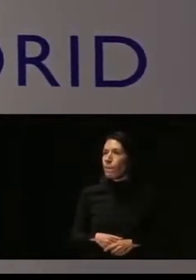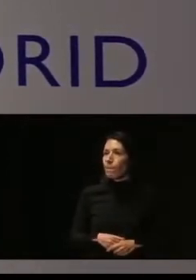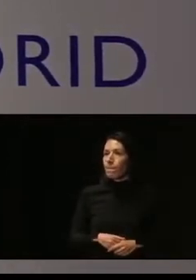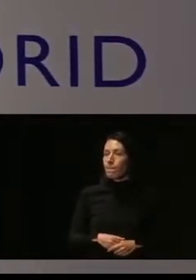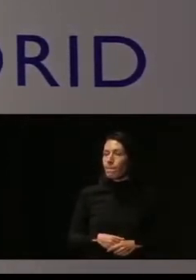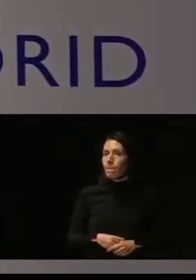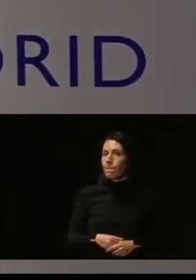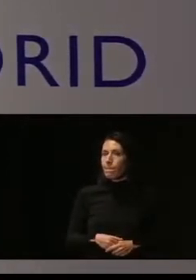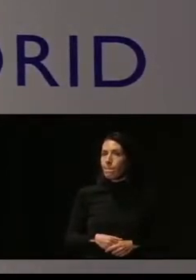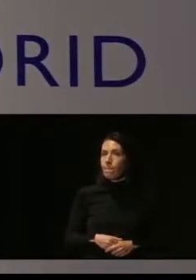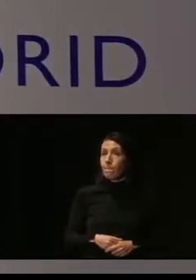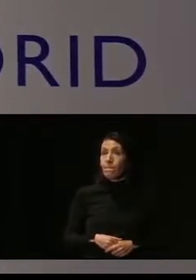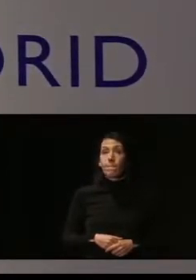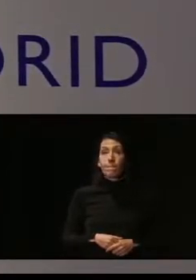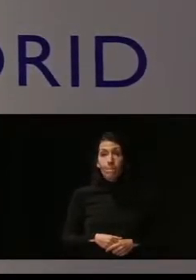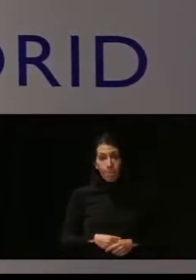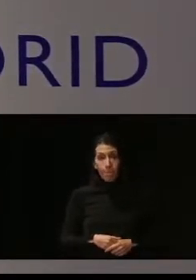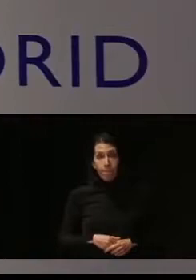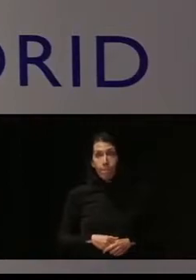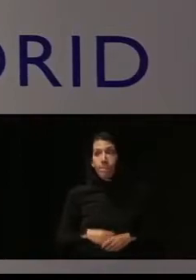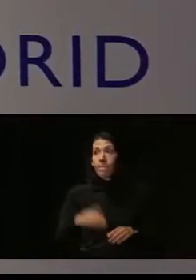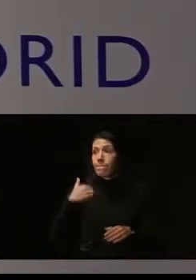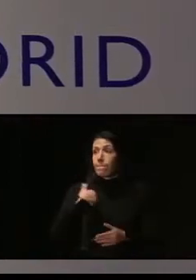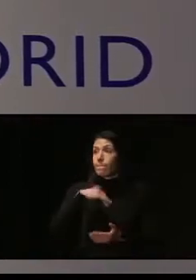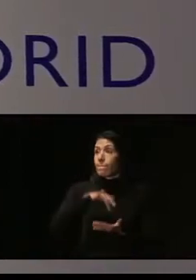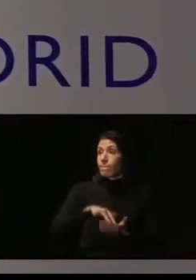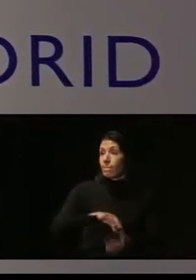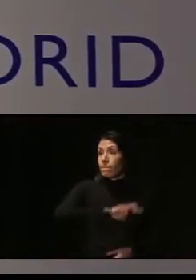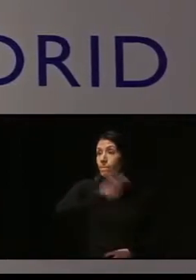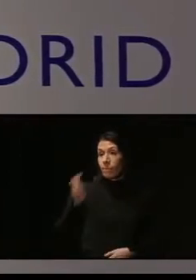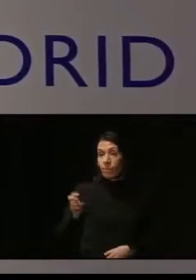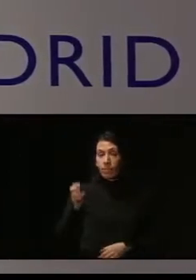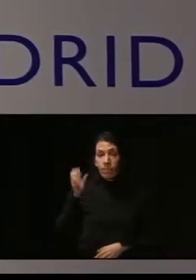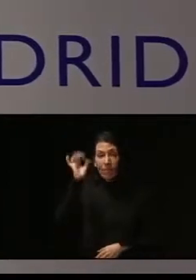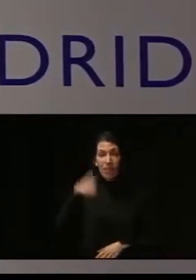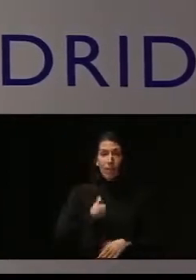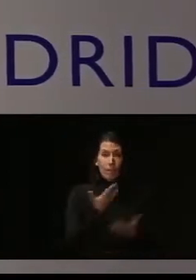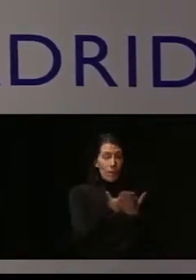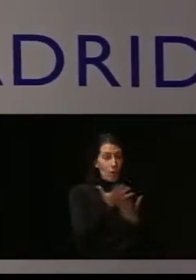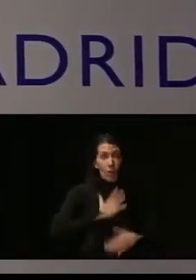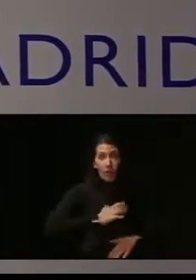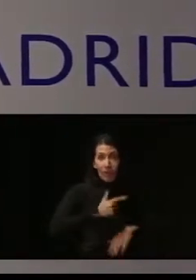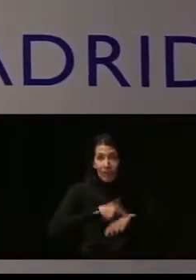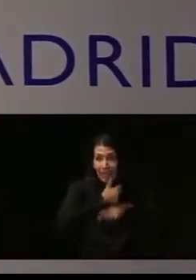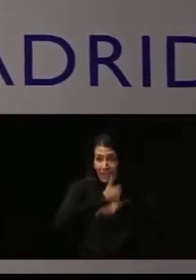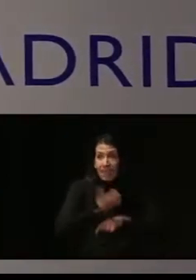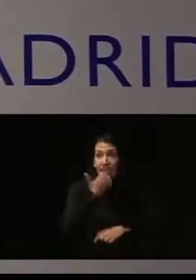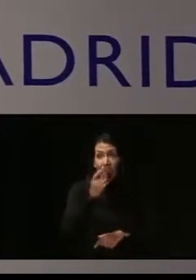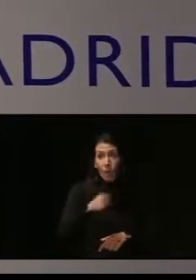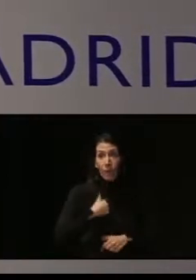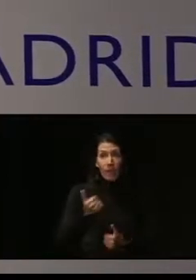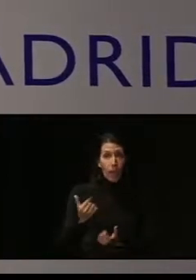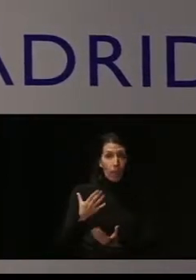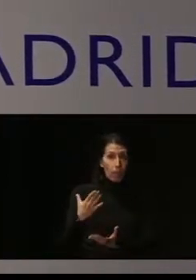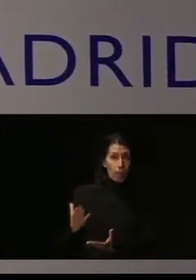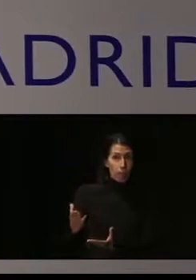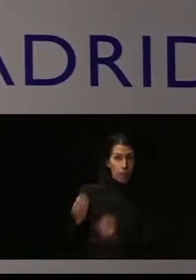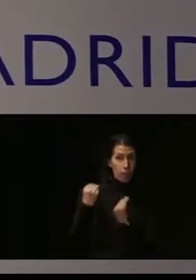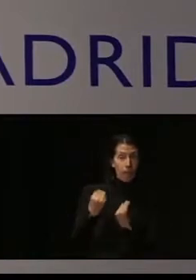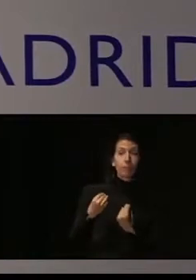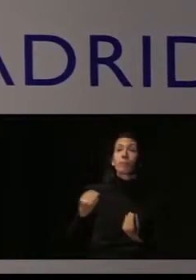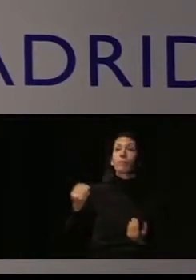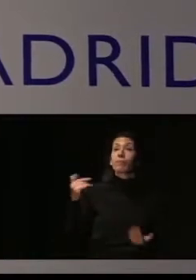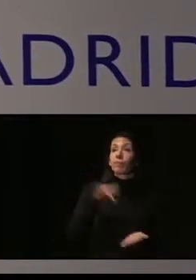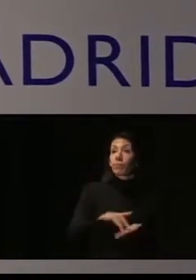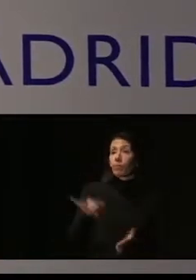vamos con la siguiente ponencia. Les pido que se ajusten también a los tiempos porque si no me van a empezar a reñir. Va a venir ahora doña